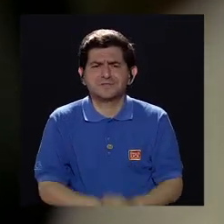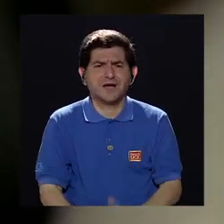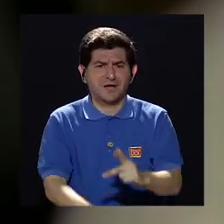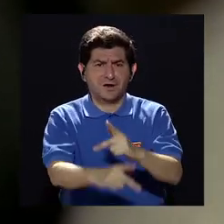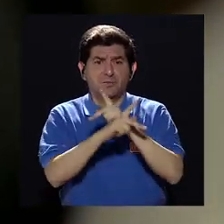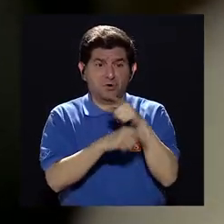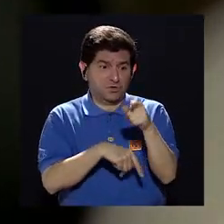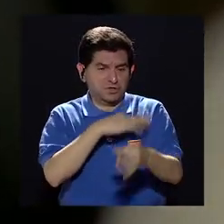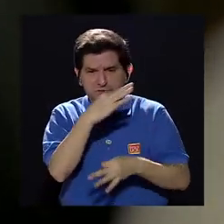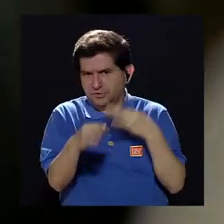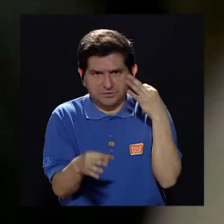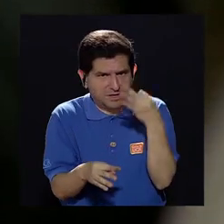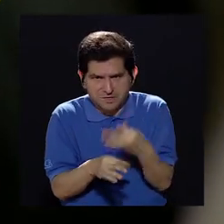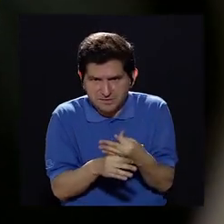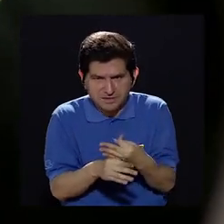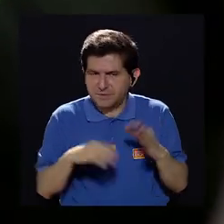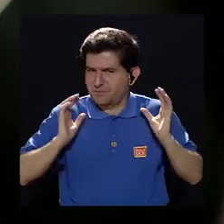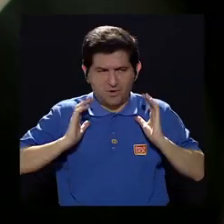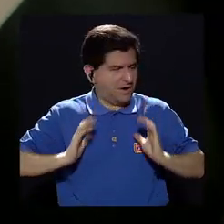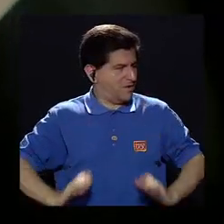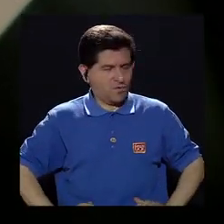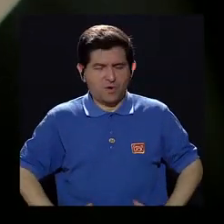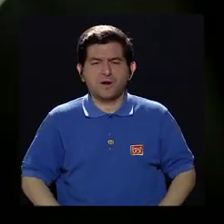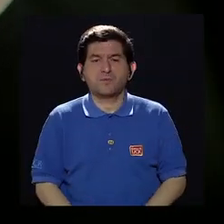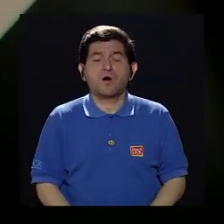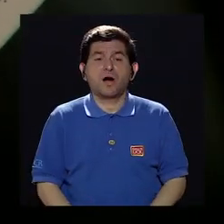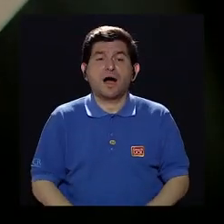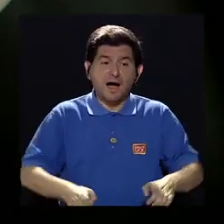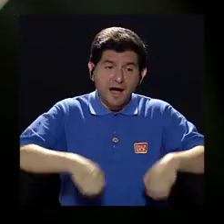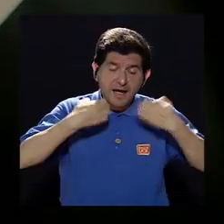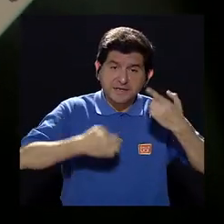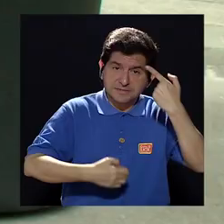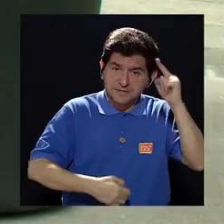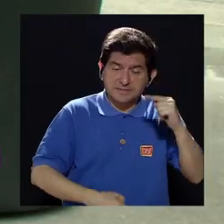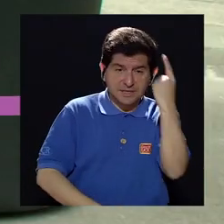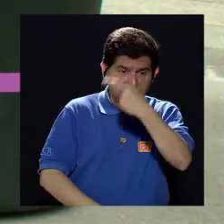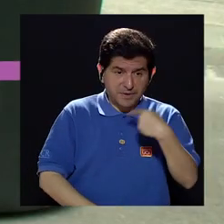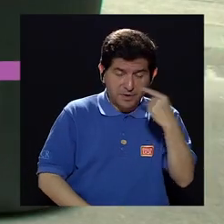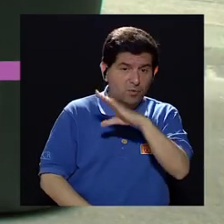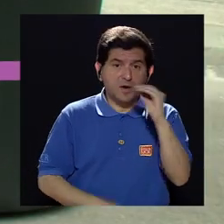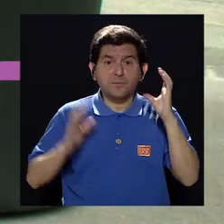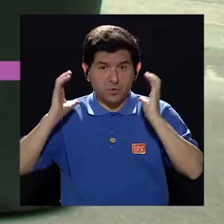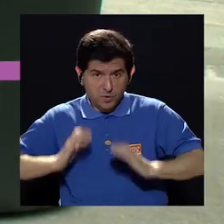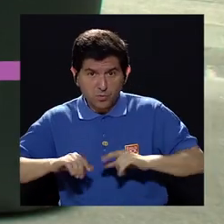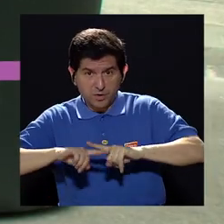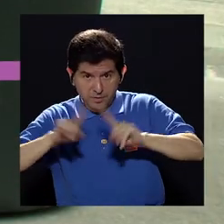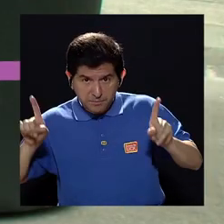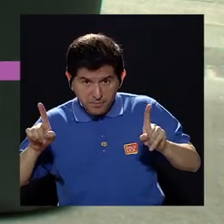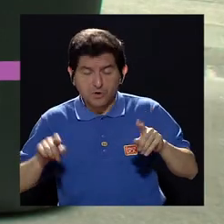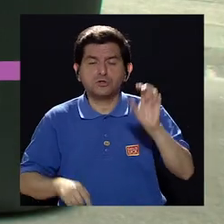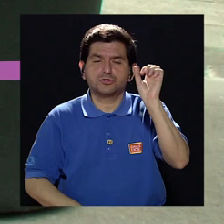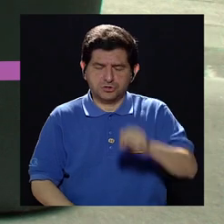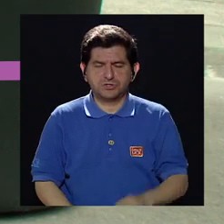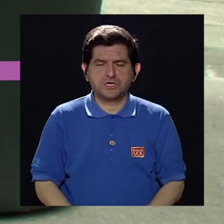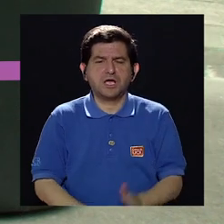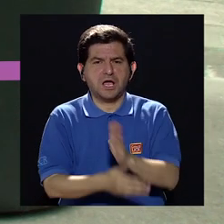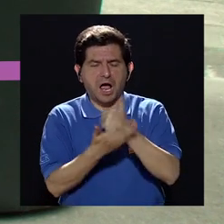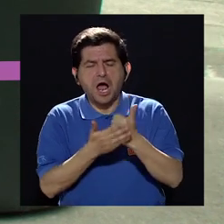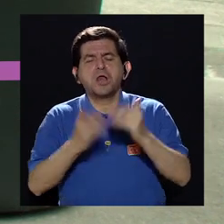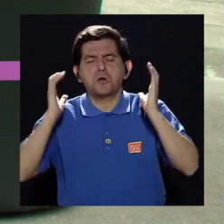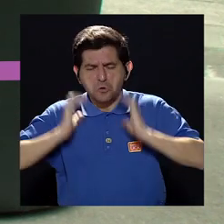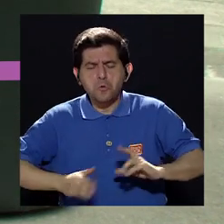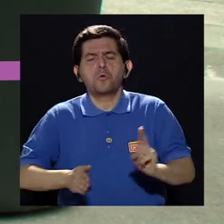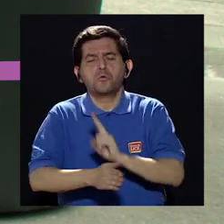un protector de este tamaño para el cuerpo. Hay para rostro y hay para cuerpo. rostro y hay para cuerpo. Y muchos del cuerpo